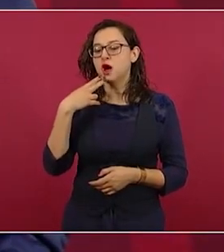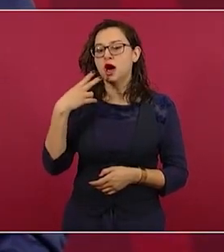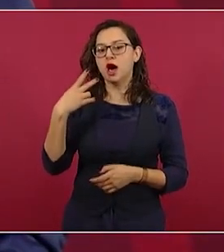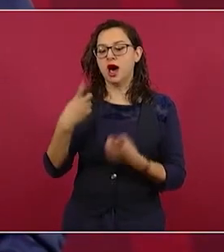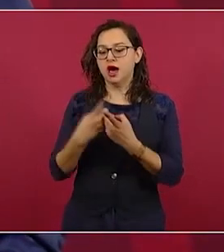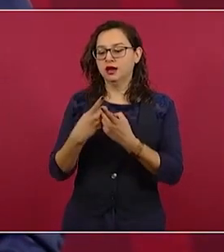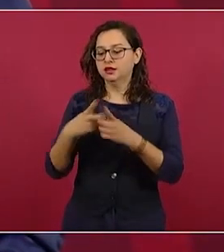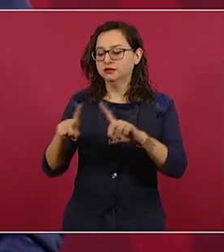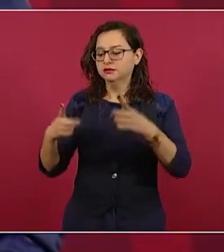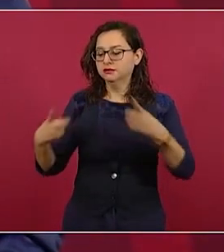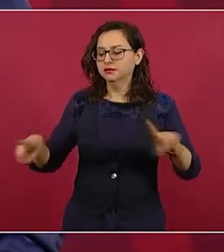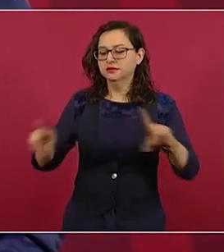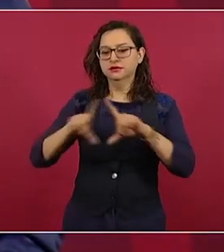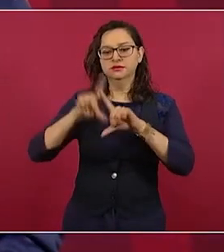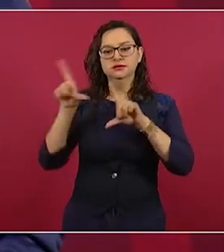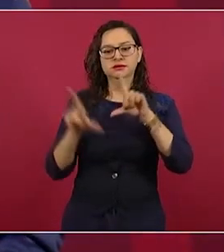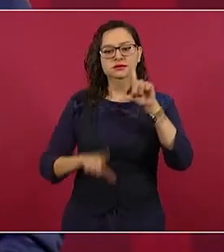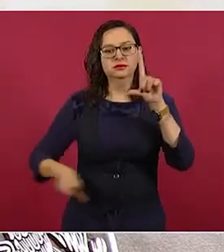desarrollo nacional.